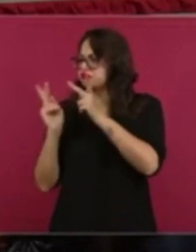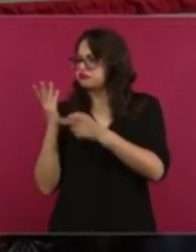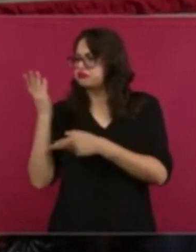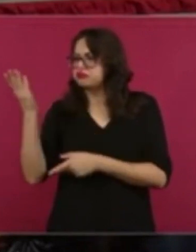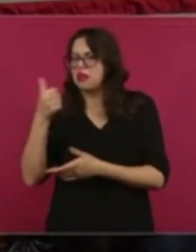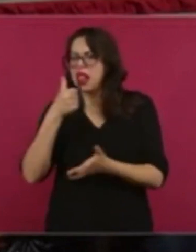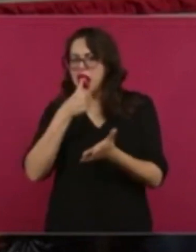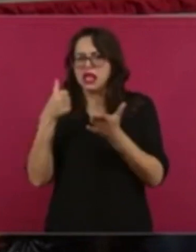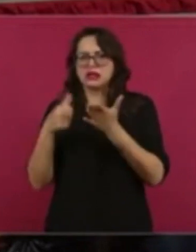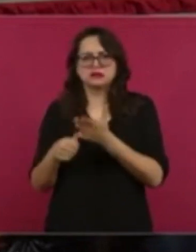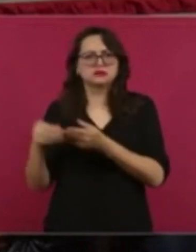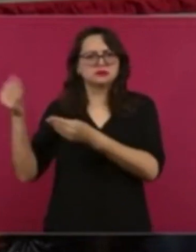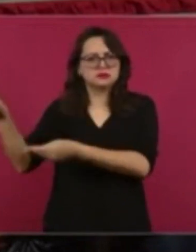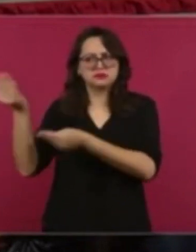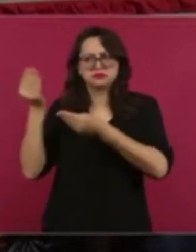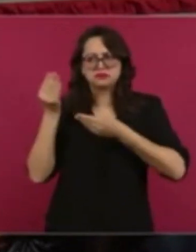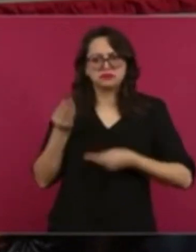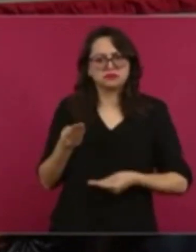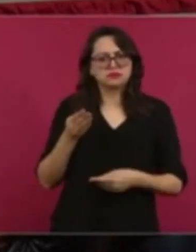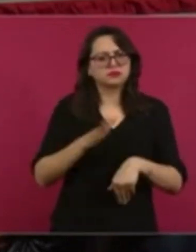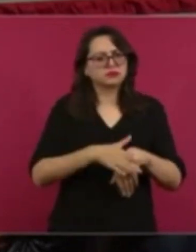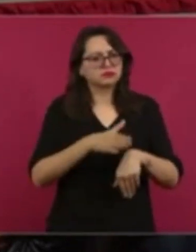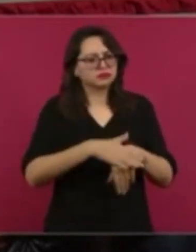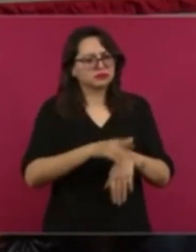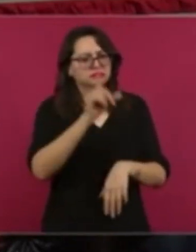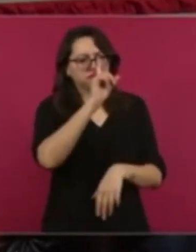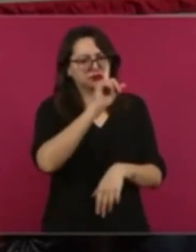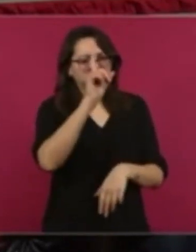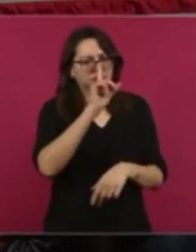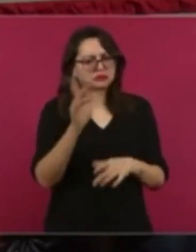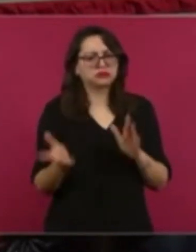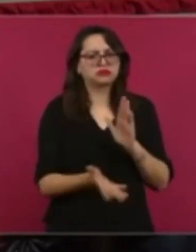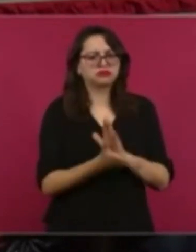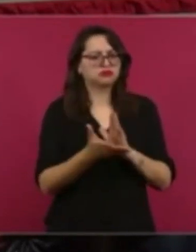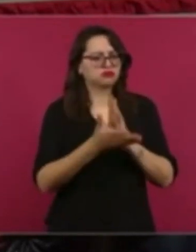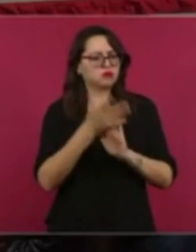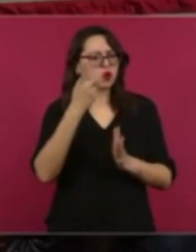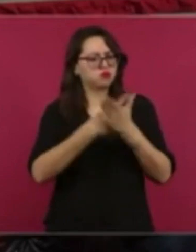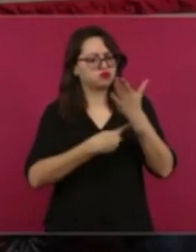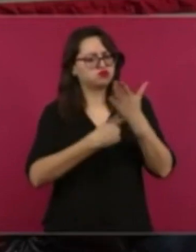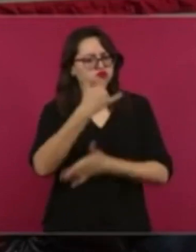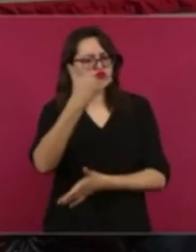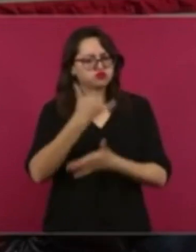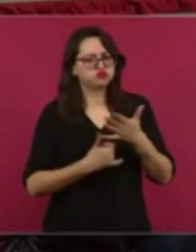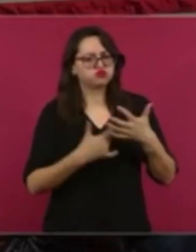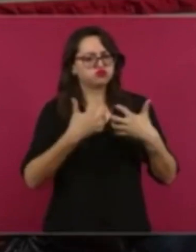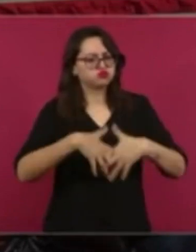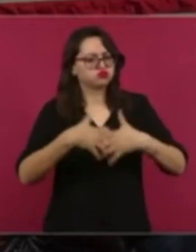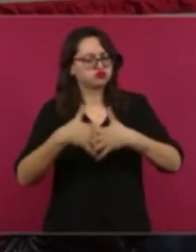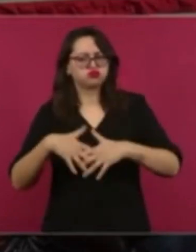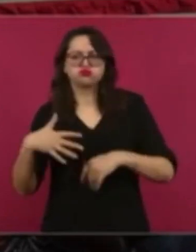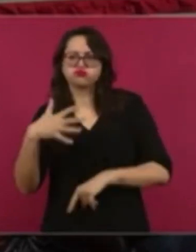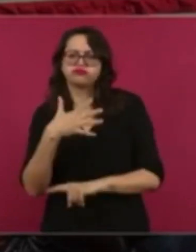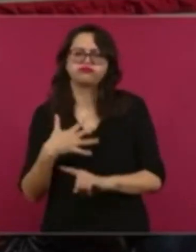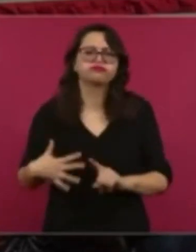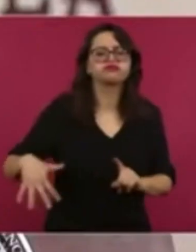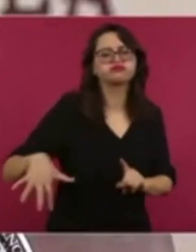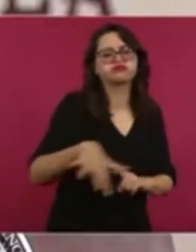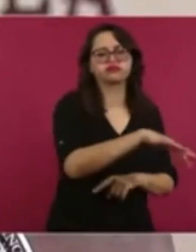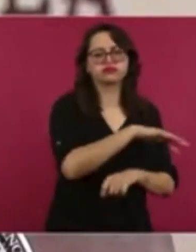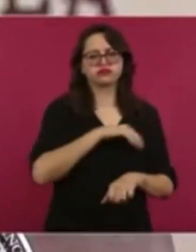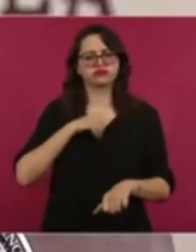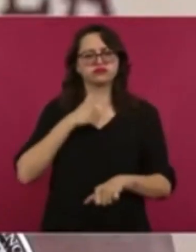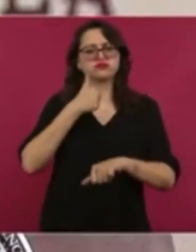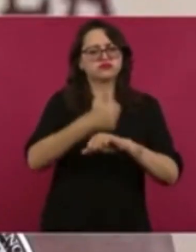envió una carta conminando al gobierno a la construcción de los proyectos de infraestructura previstos para instalar